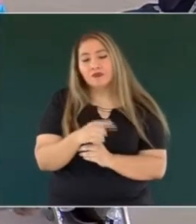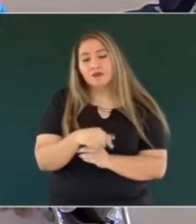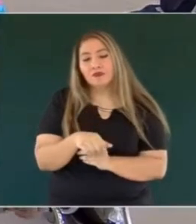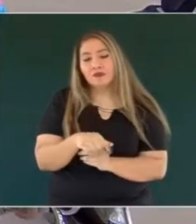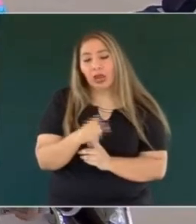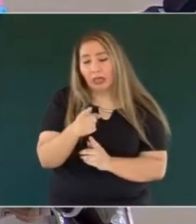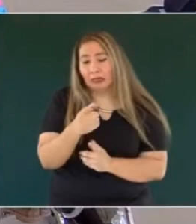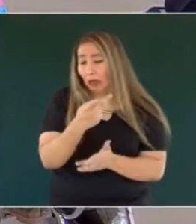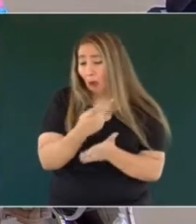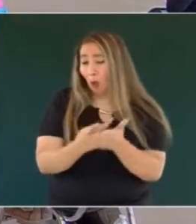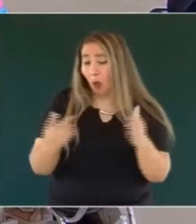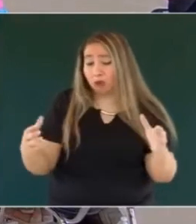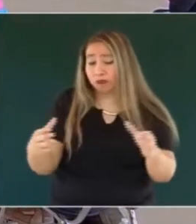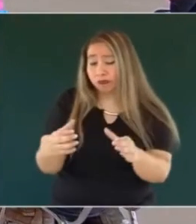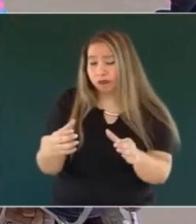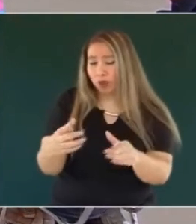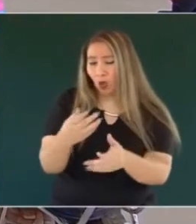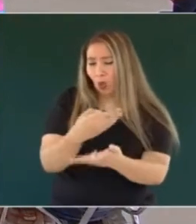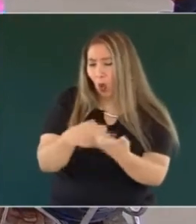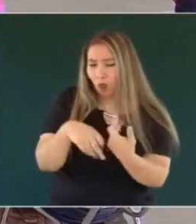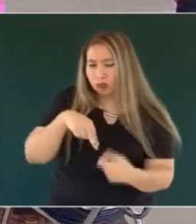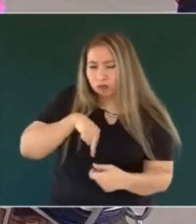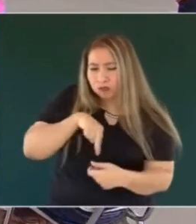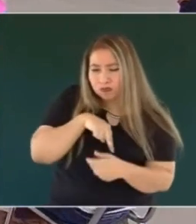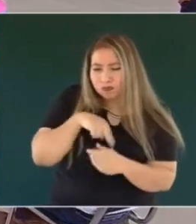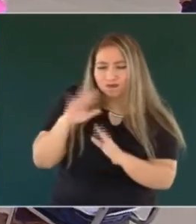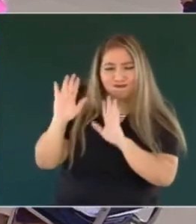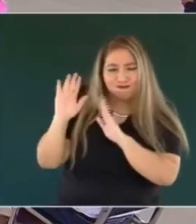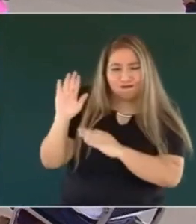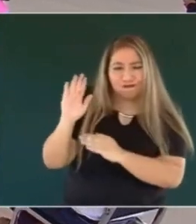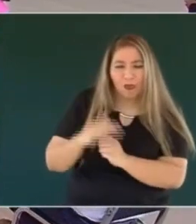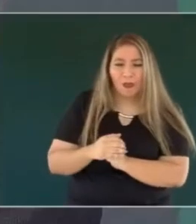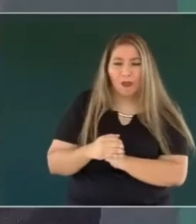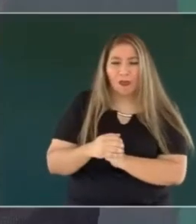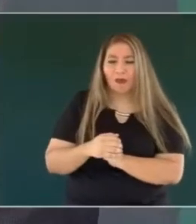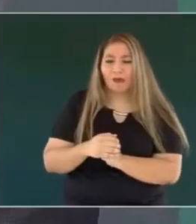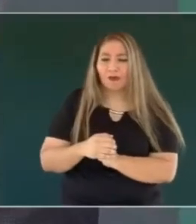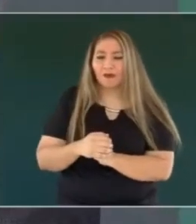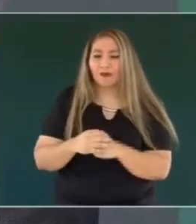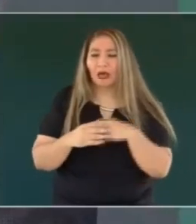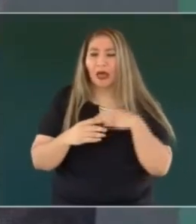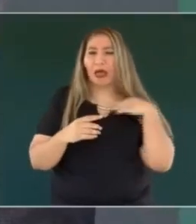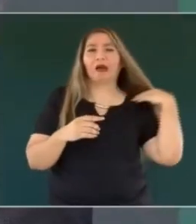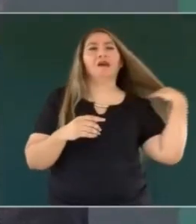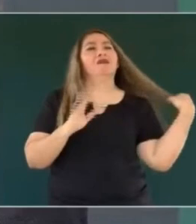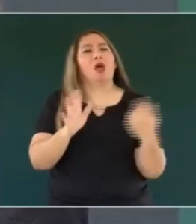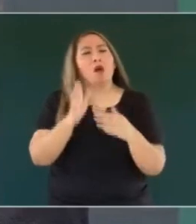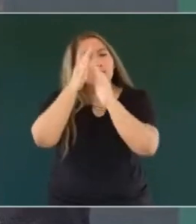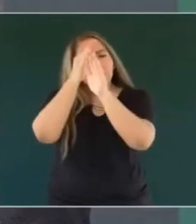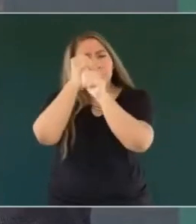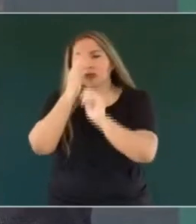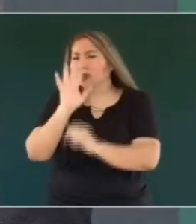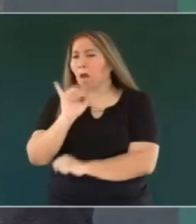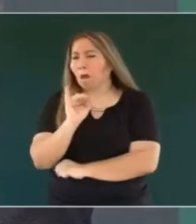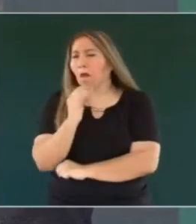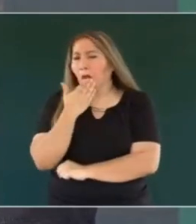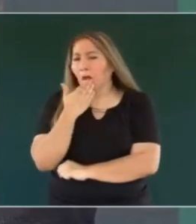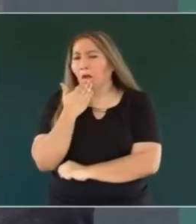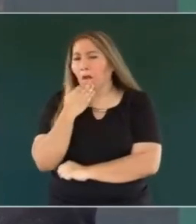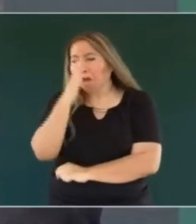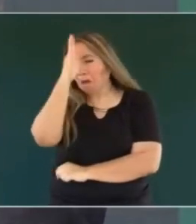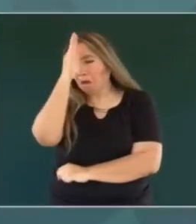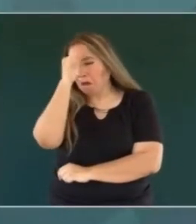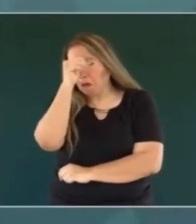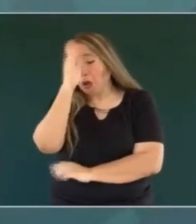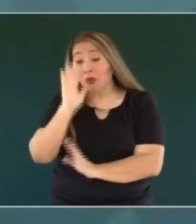este programa. Nosotros sostuvimos que estábamos de acuerdo, porque